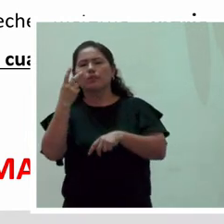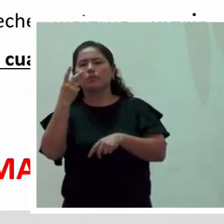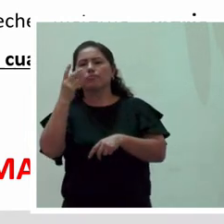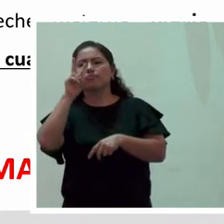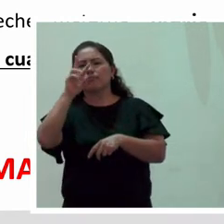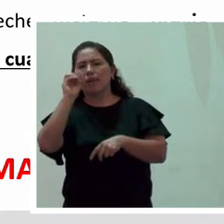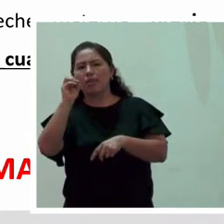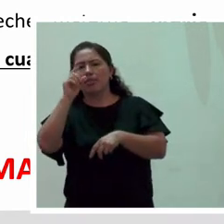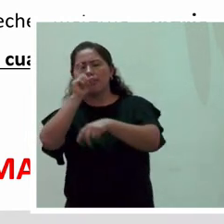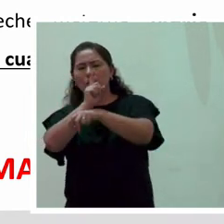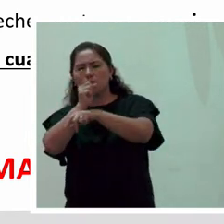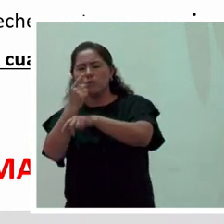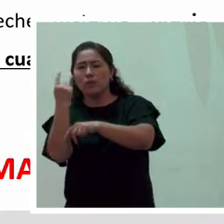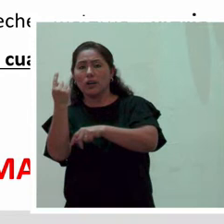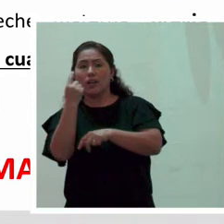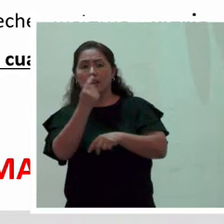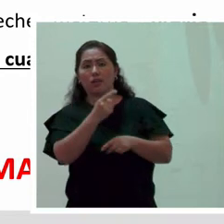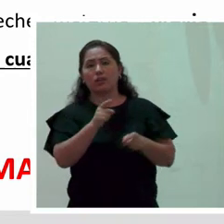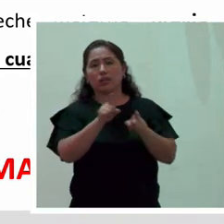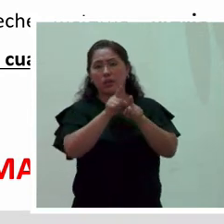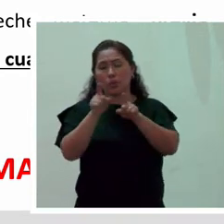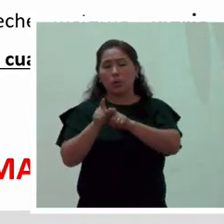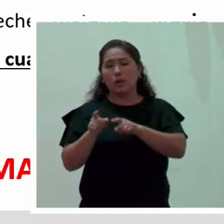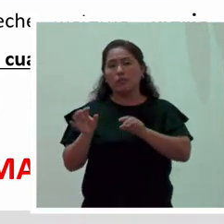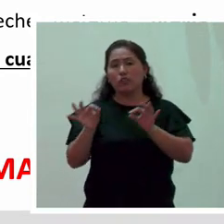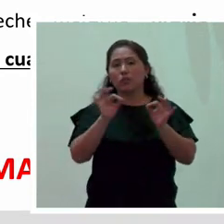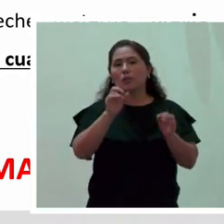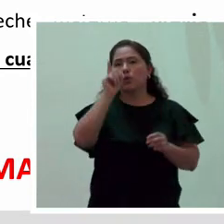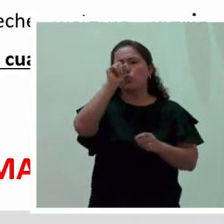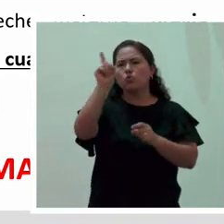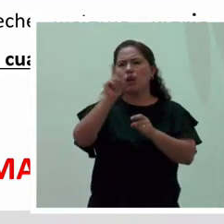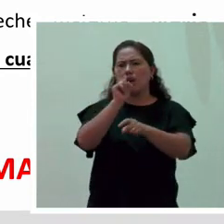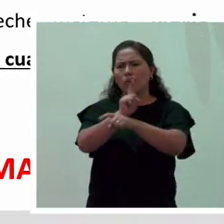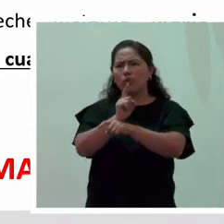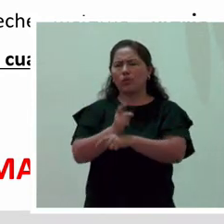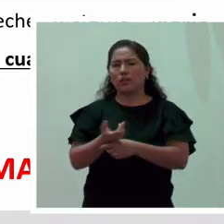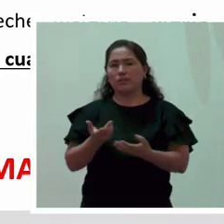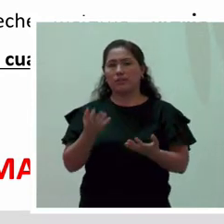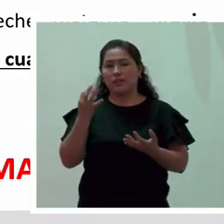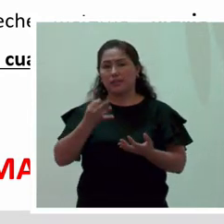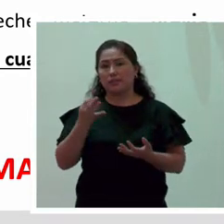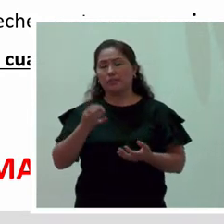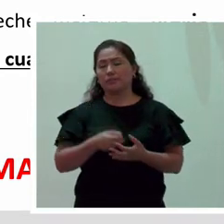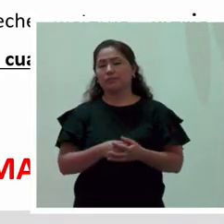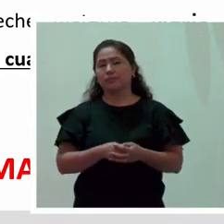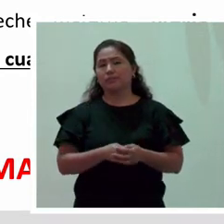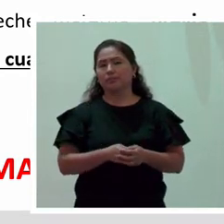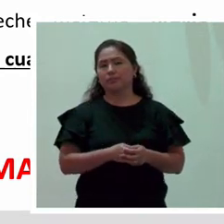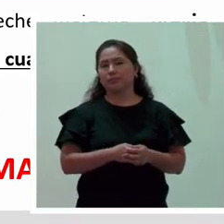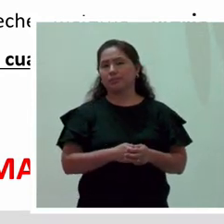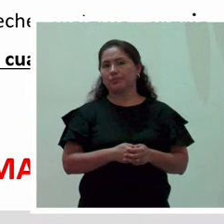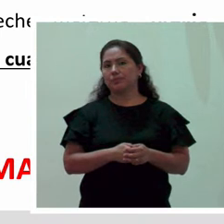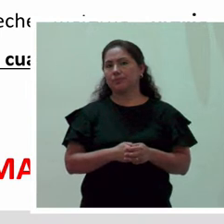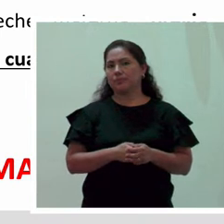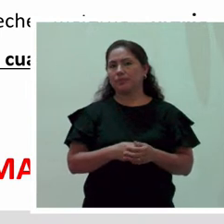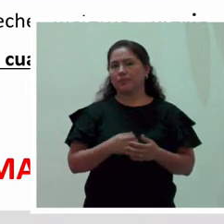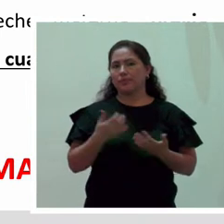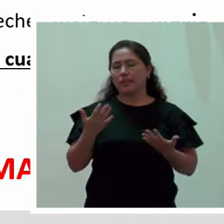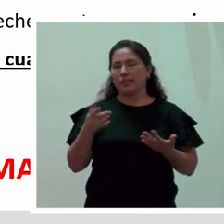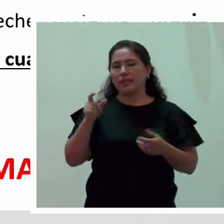cada uno. De igual forma hacen una hora, ¿verdad? Esto, claro, en función